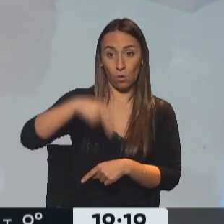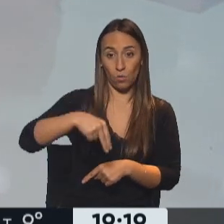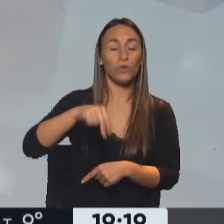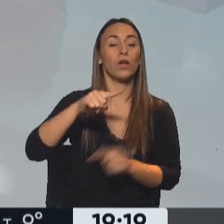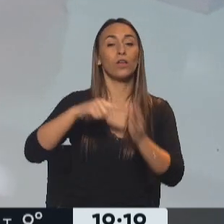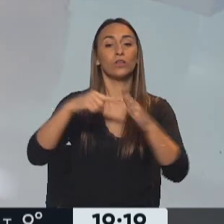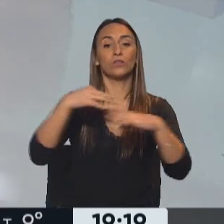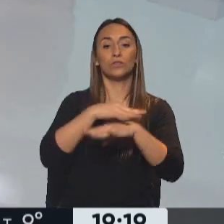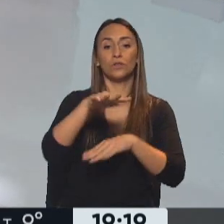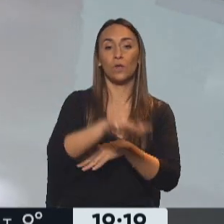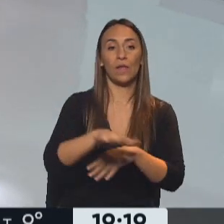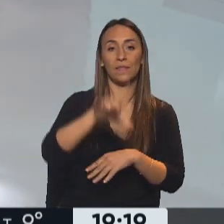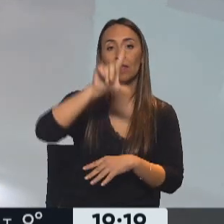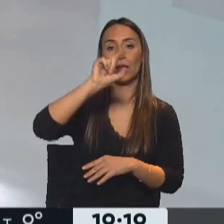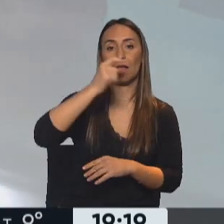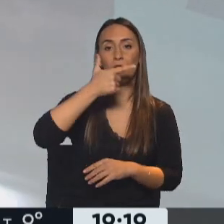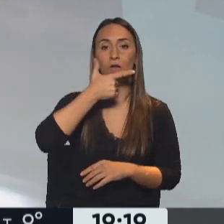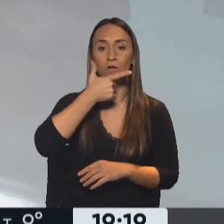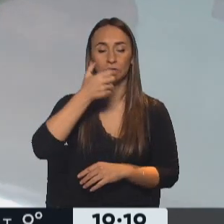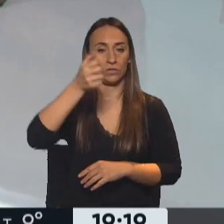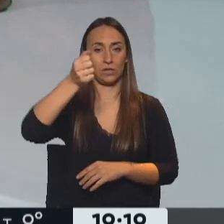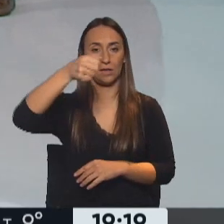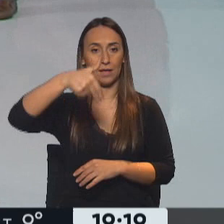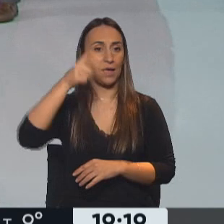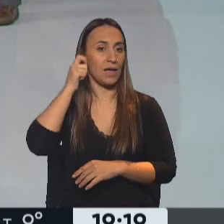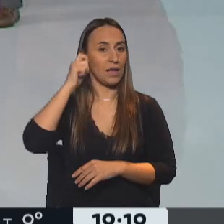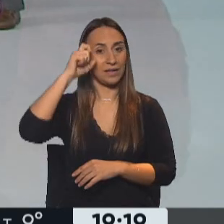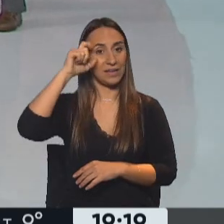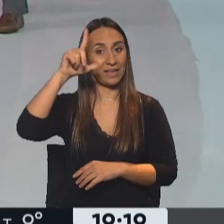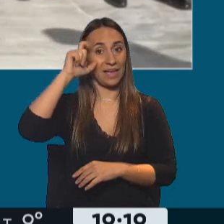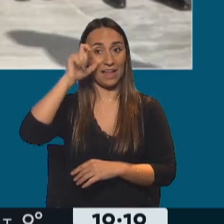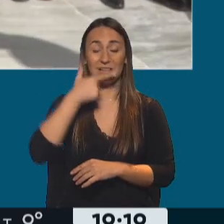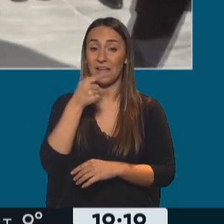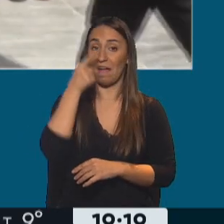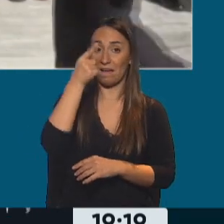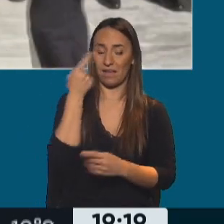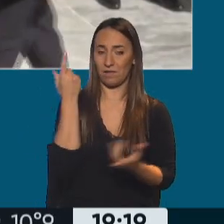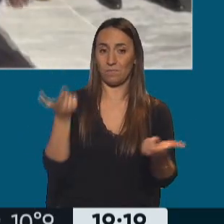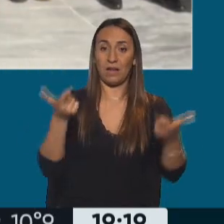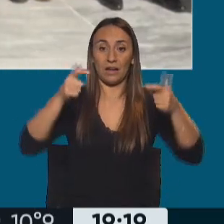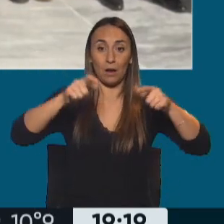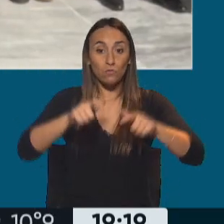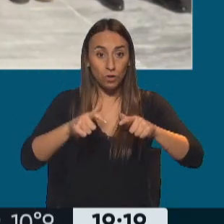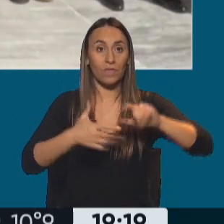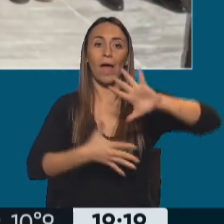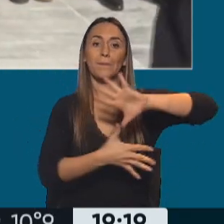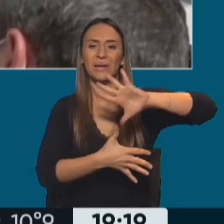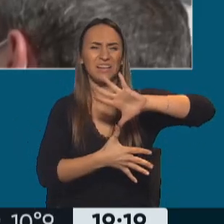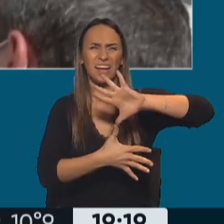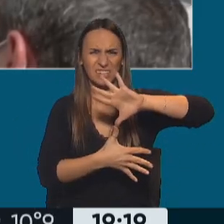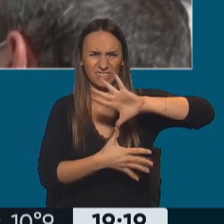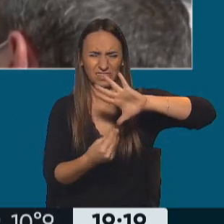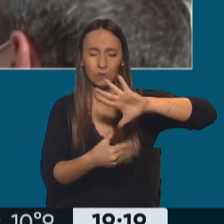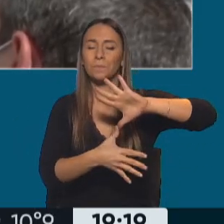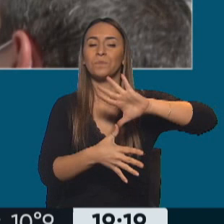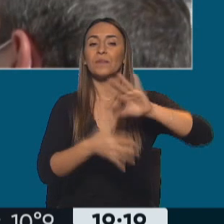que se lleve adelante justamente lo que se conoce como la cumbre de las Américas, que se supone que justamente se reúnen todos los países que